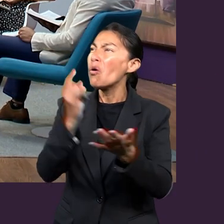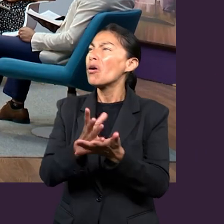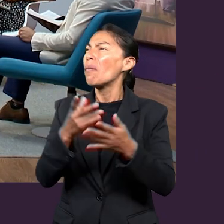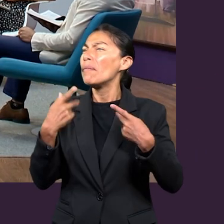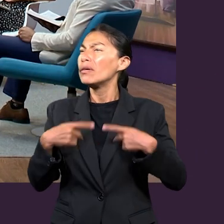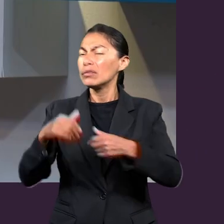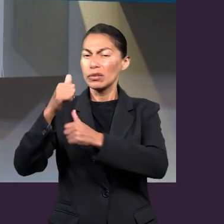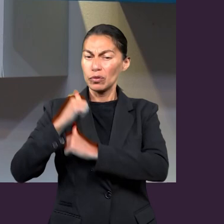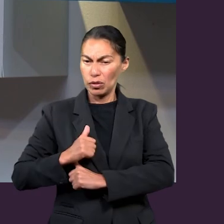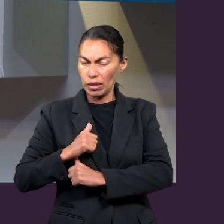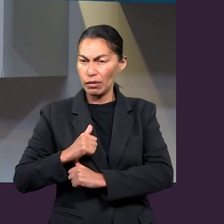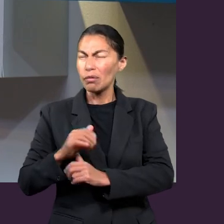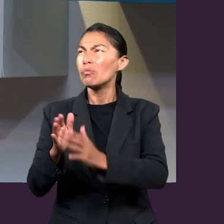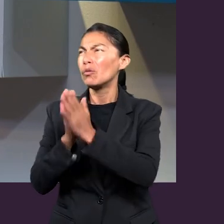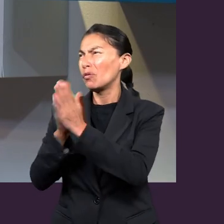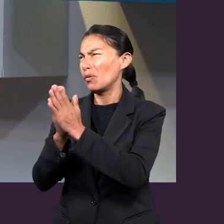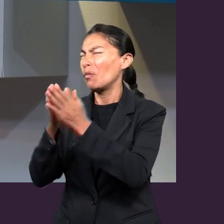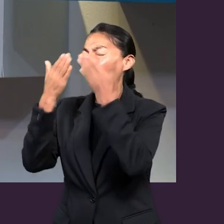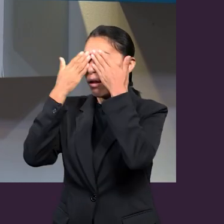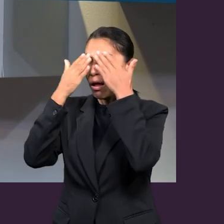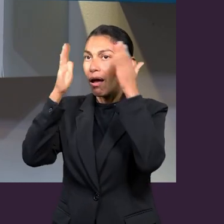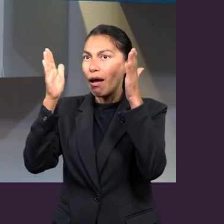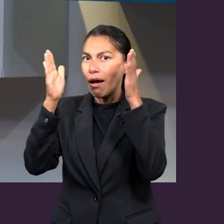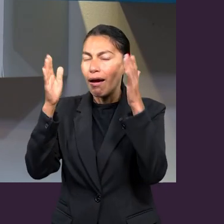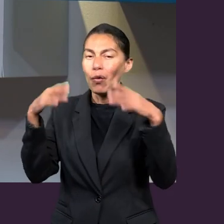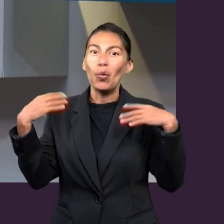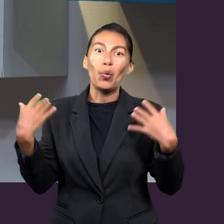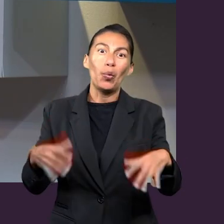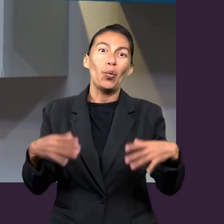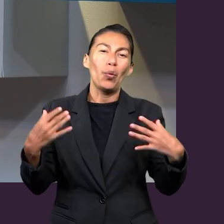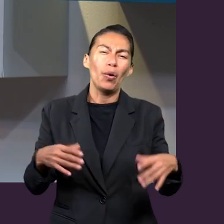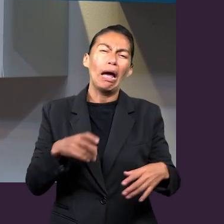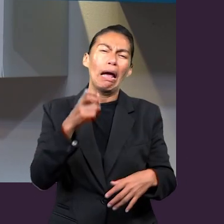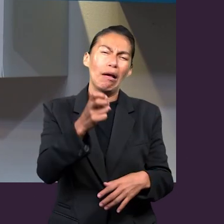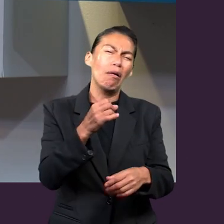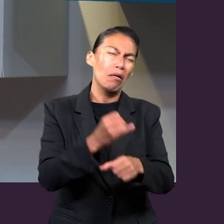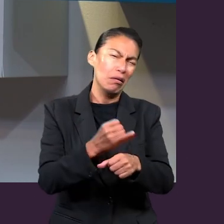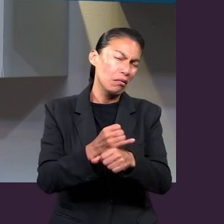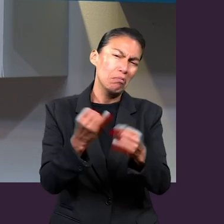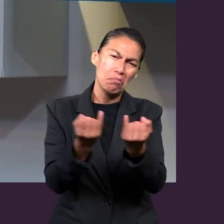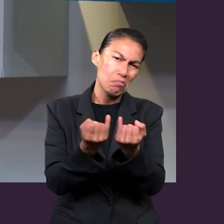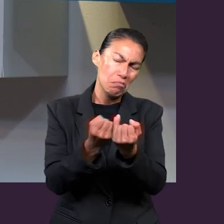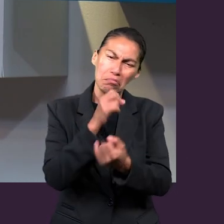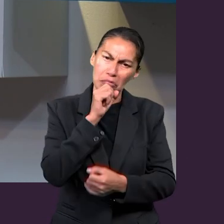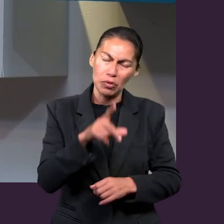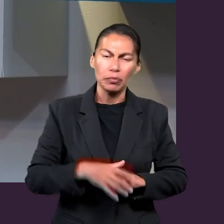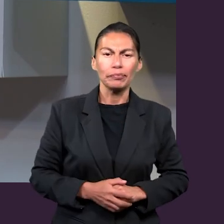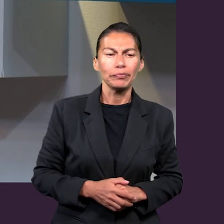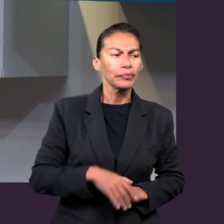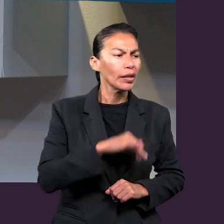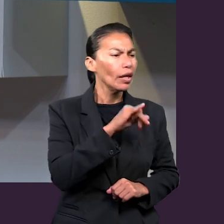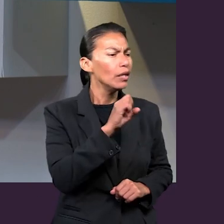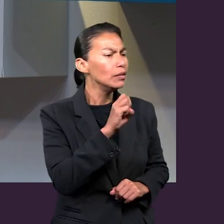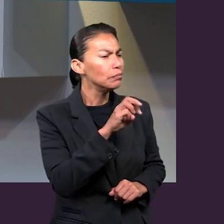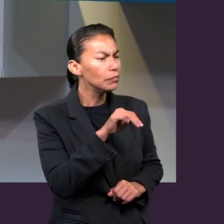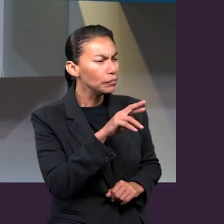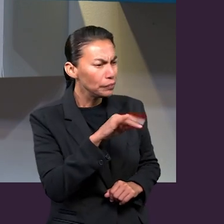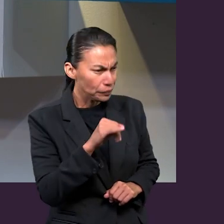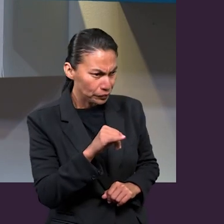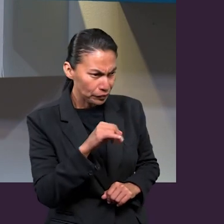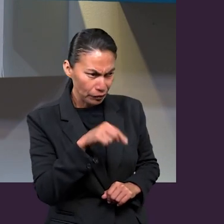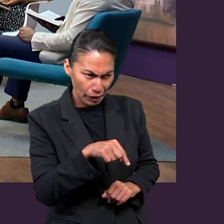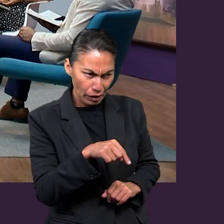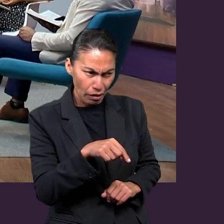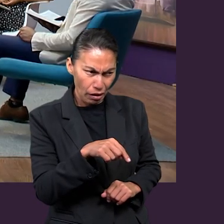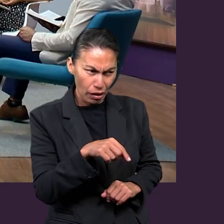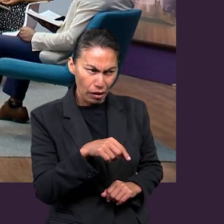mucho al momento actual. Ismari, no estamos